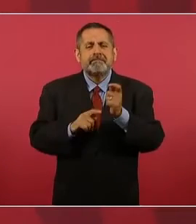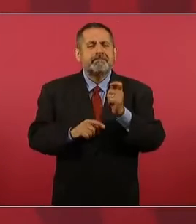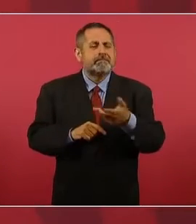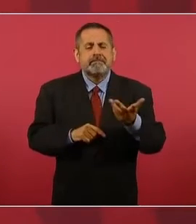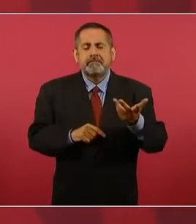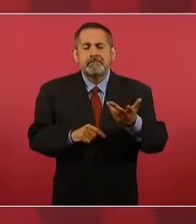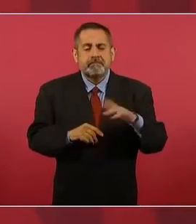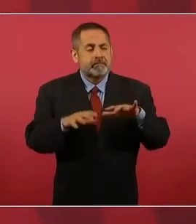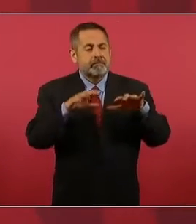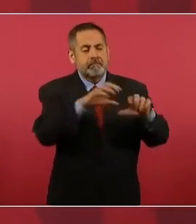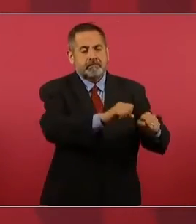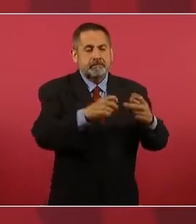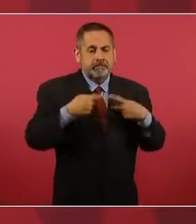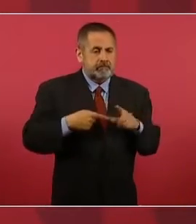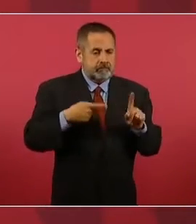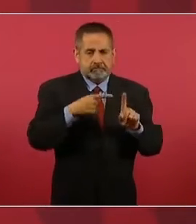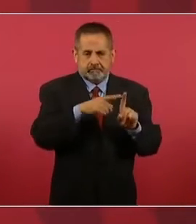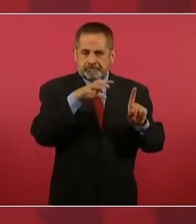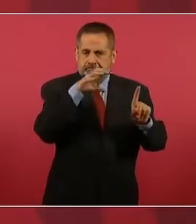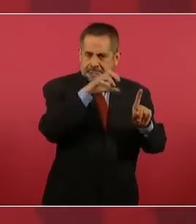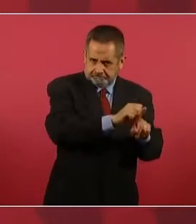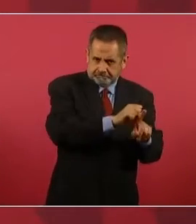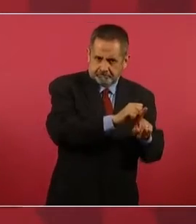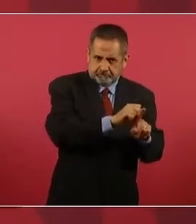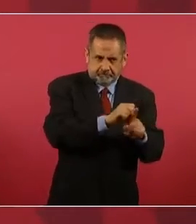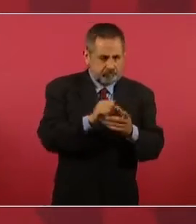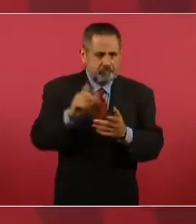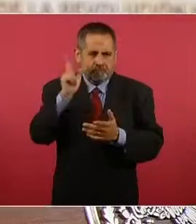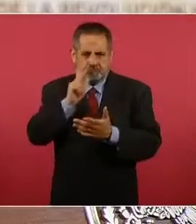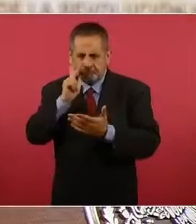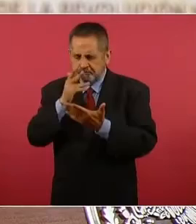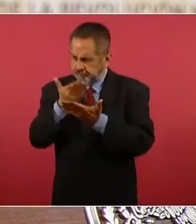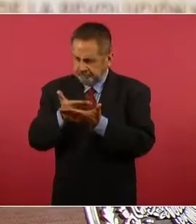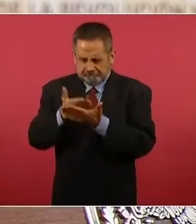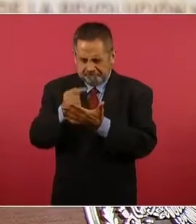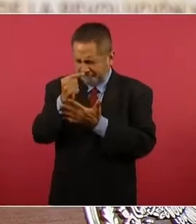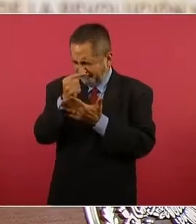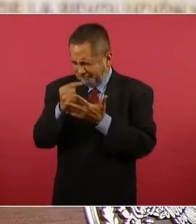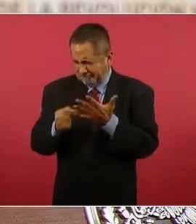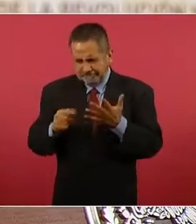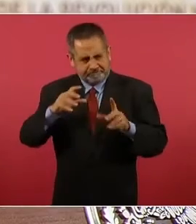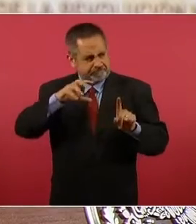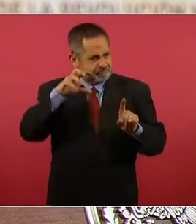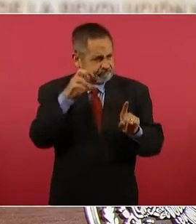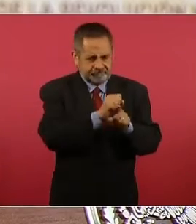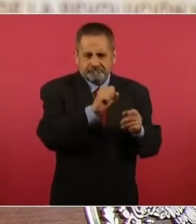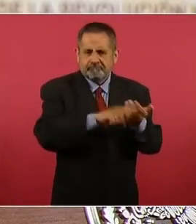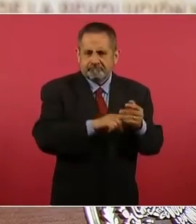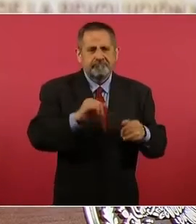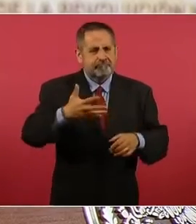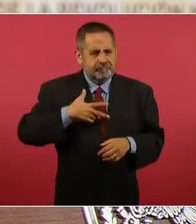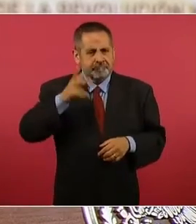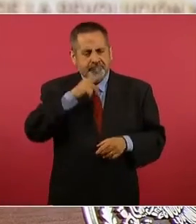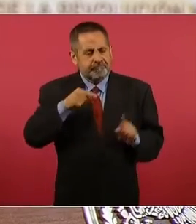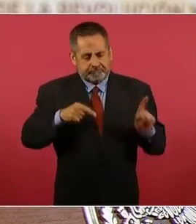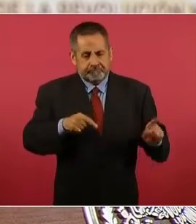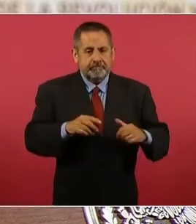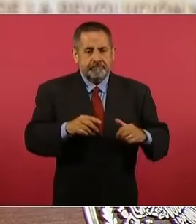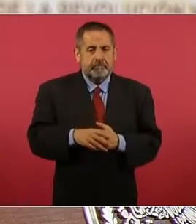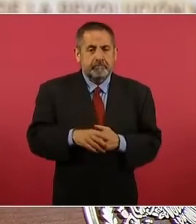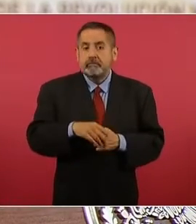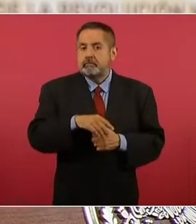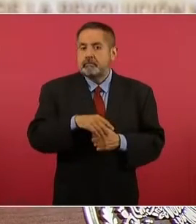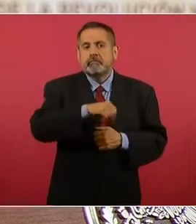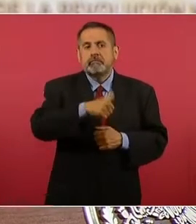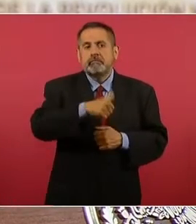persona con todas las pruebas y un